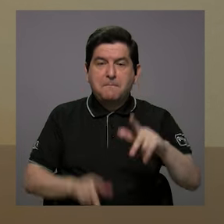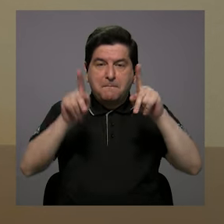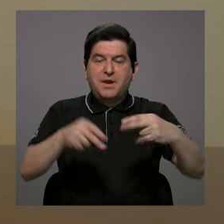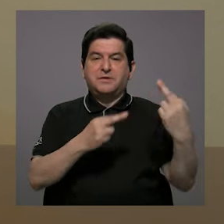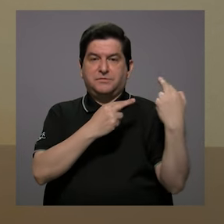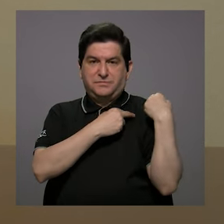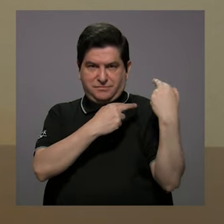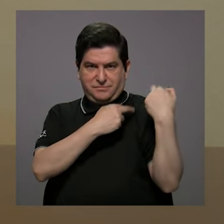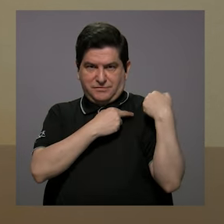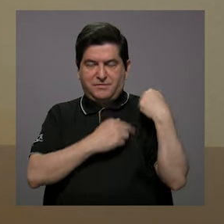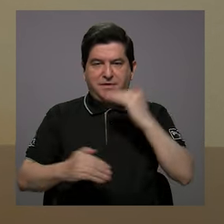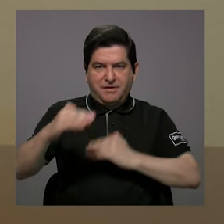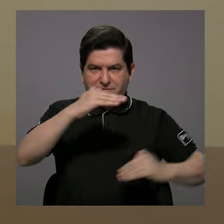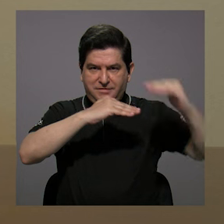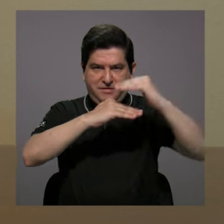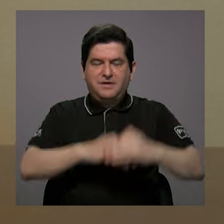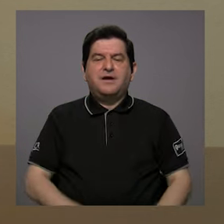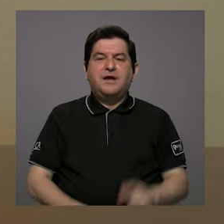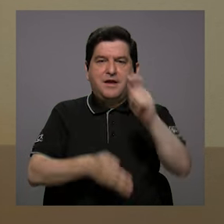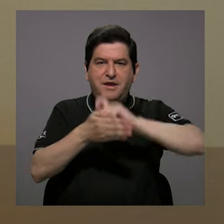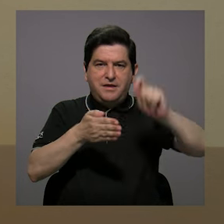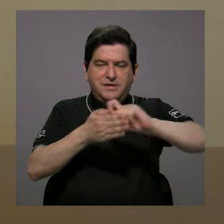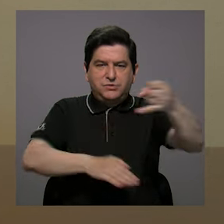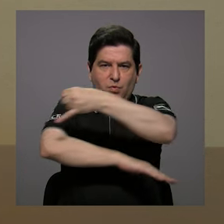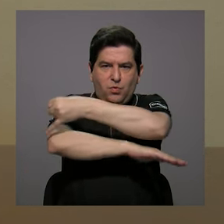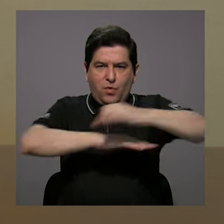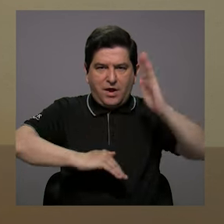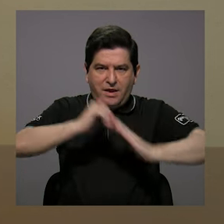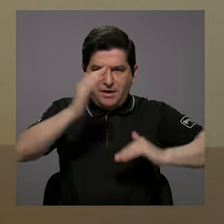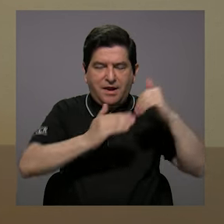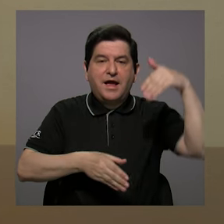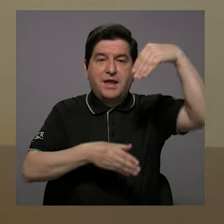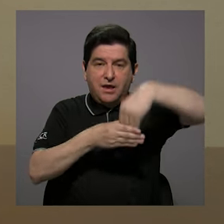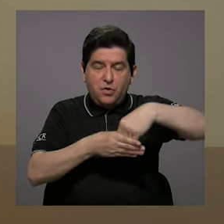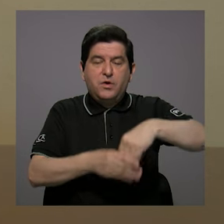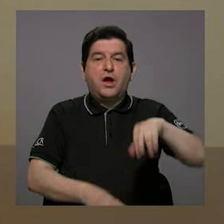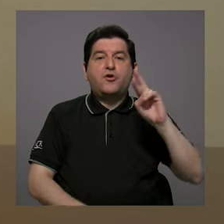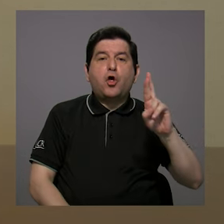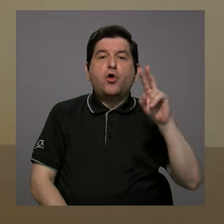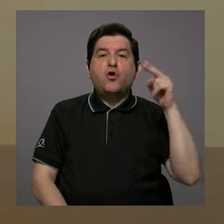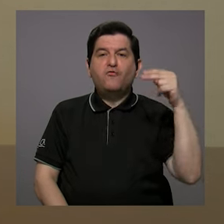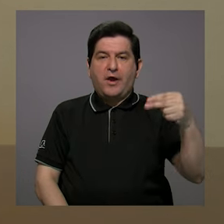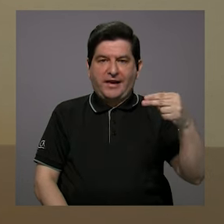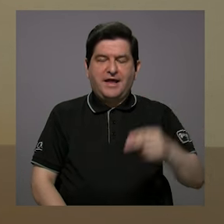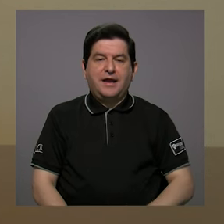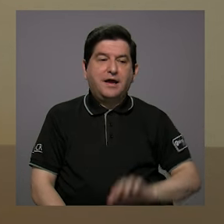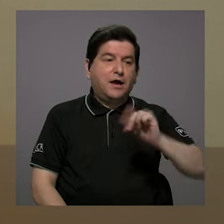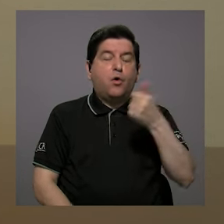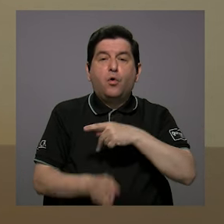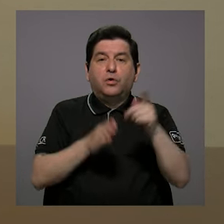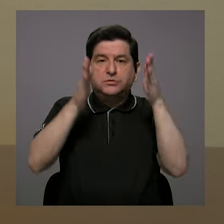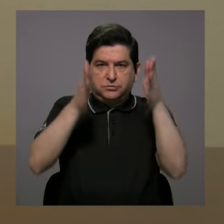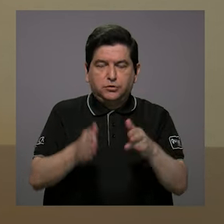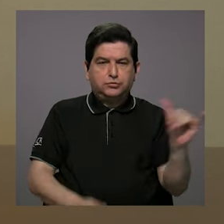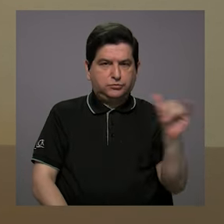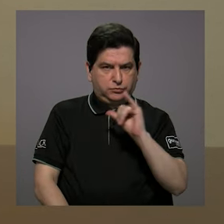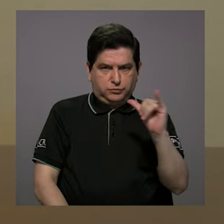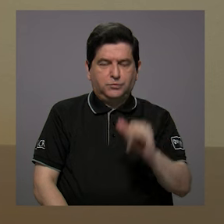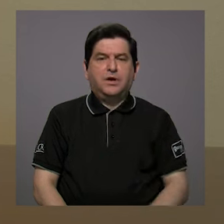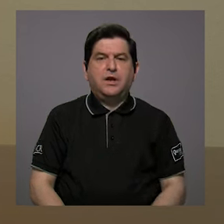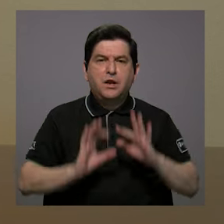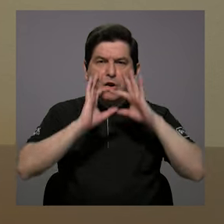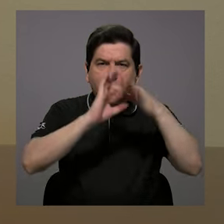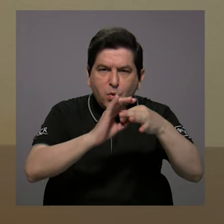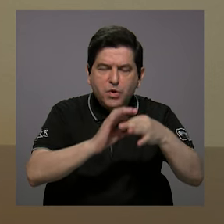tenían a cargo la Facultad y la Escuela de Ingeniería Civil, entre ellos don Rodolfo Herrera, y otros profesionales también